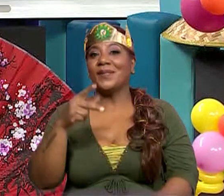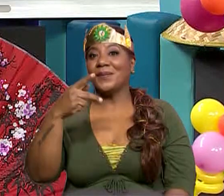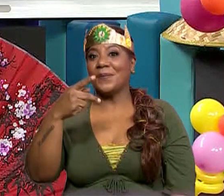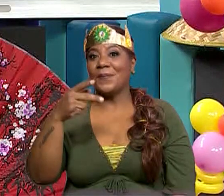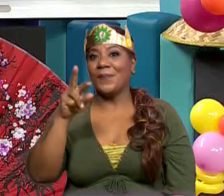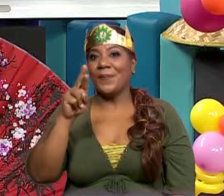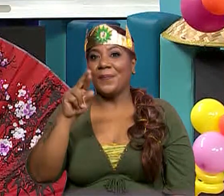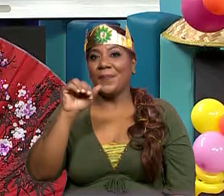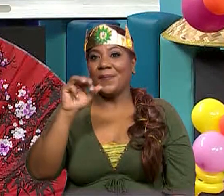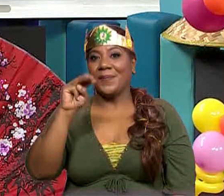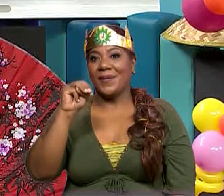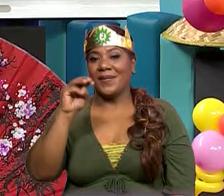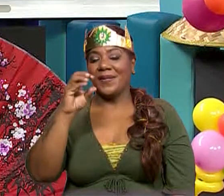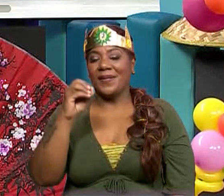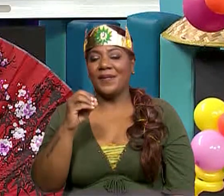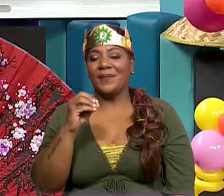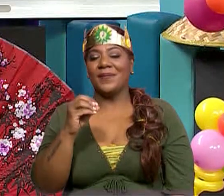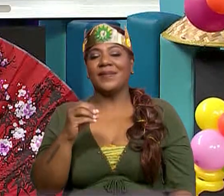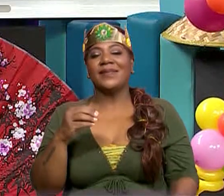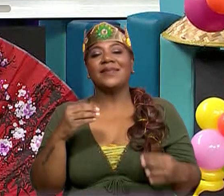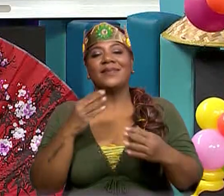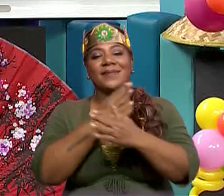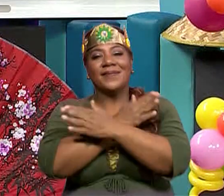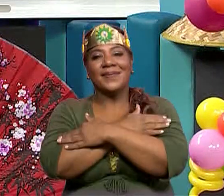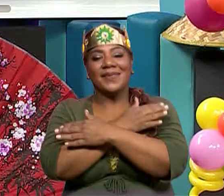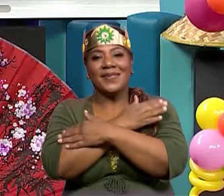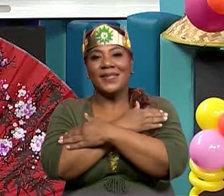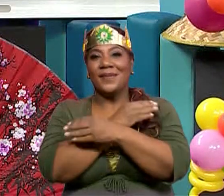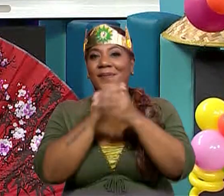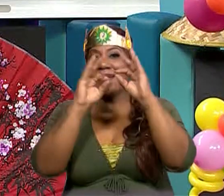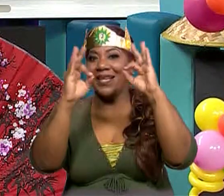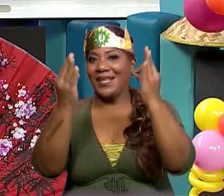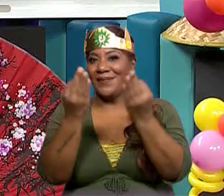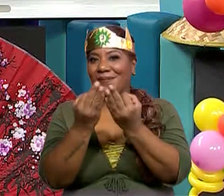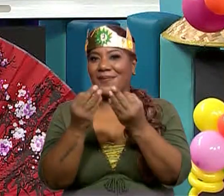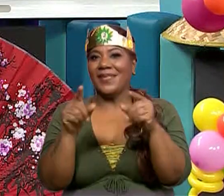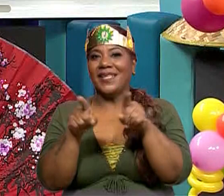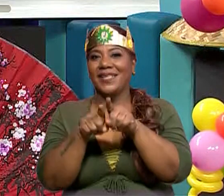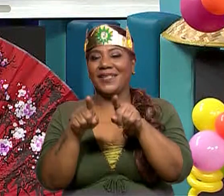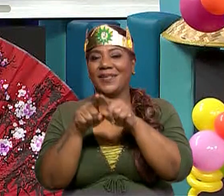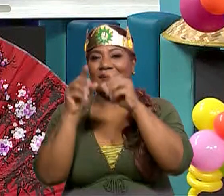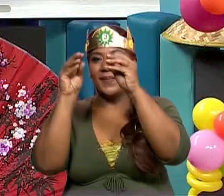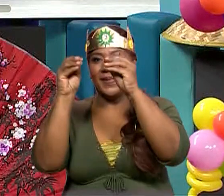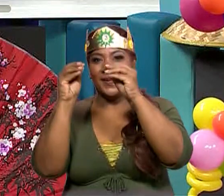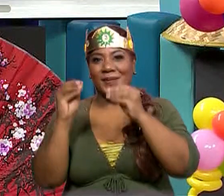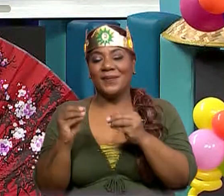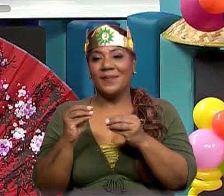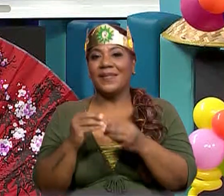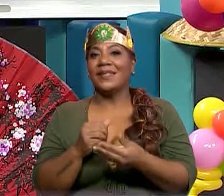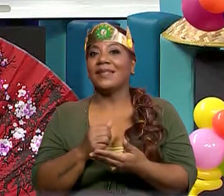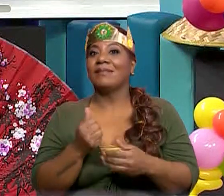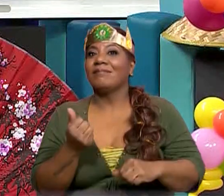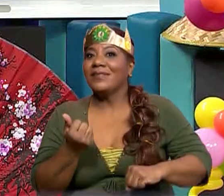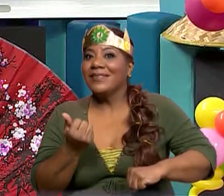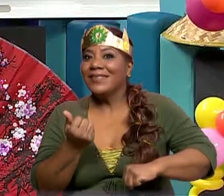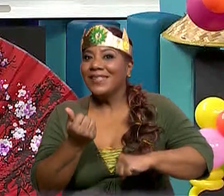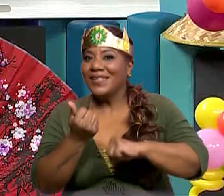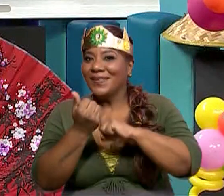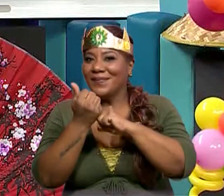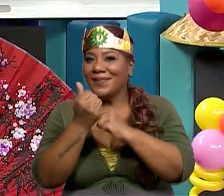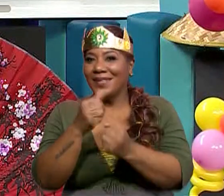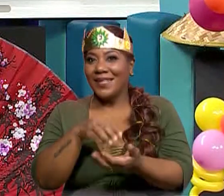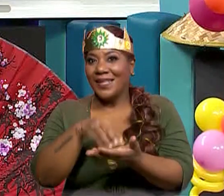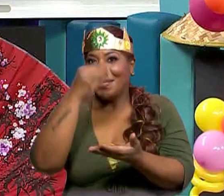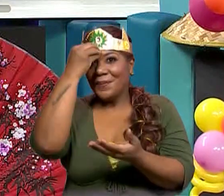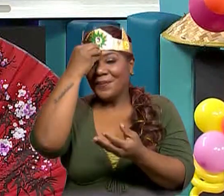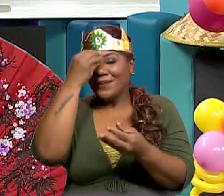felicitamos y también felicitamos a su familia y a su docente por apoyarlo en el aprendizaje. Muy bien, ahora estamos